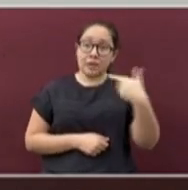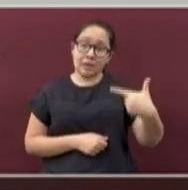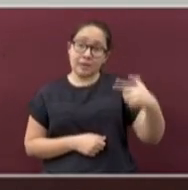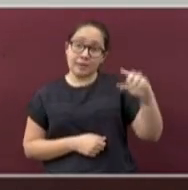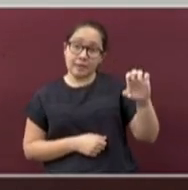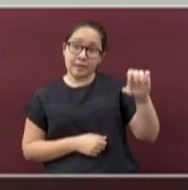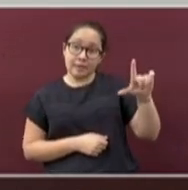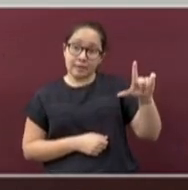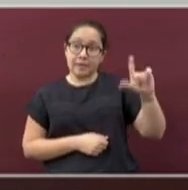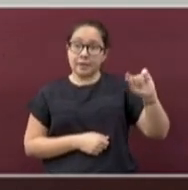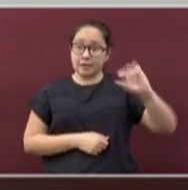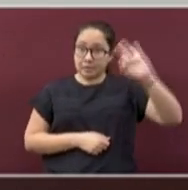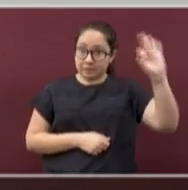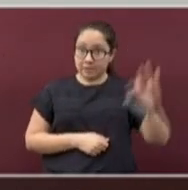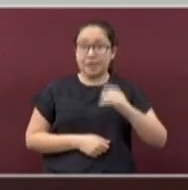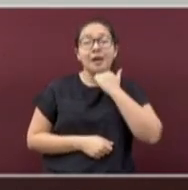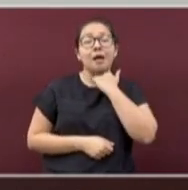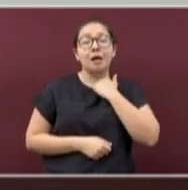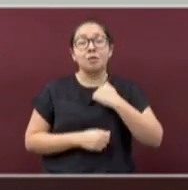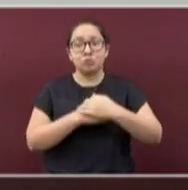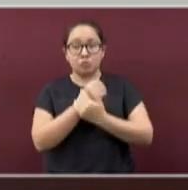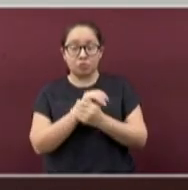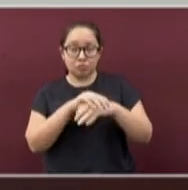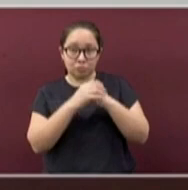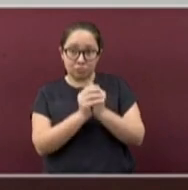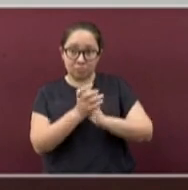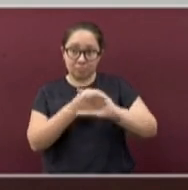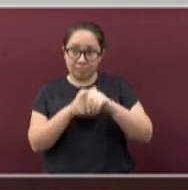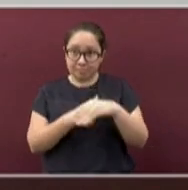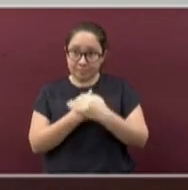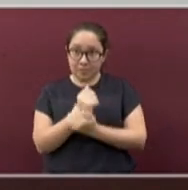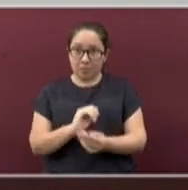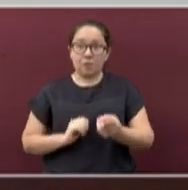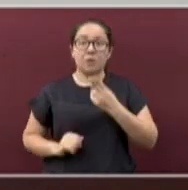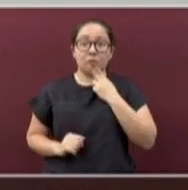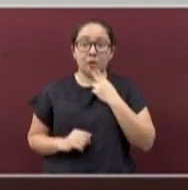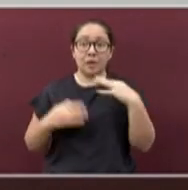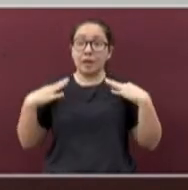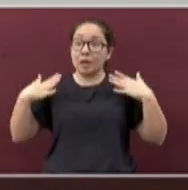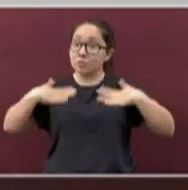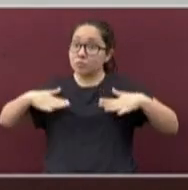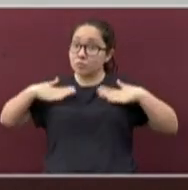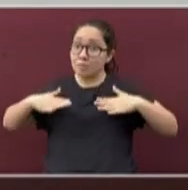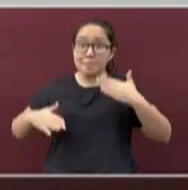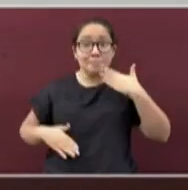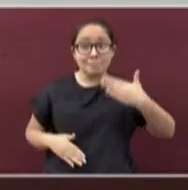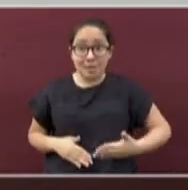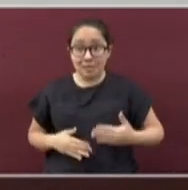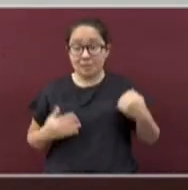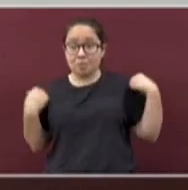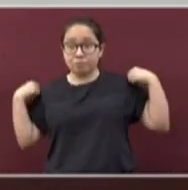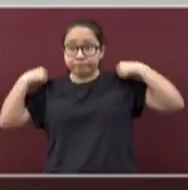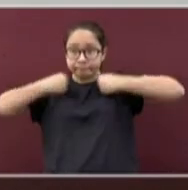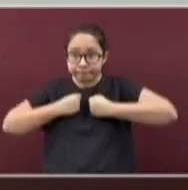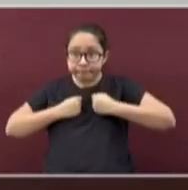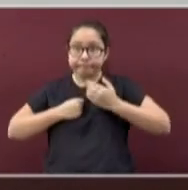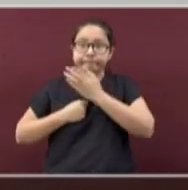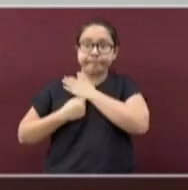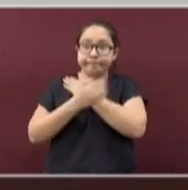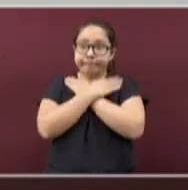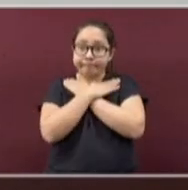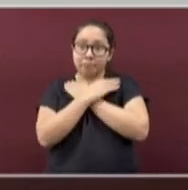gel al 70%. Use ropa adecuada, cúbrase bien de frío.